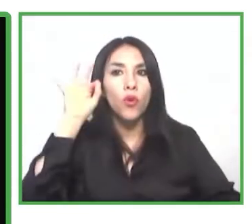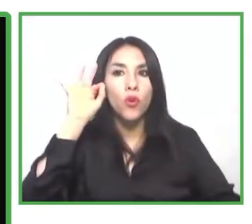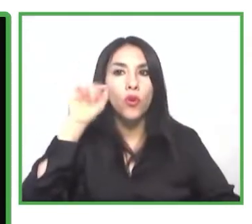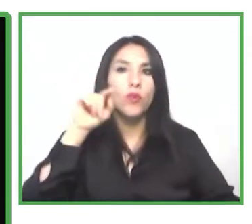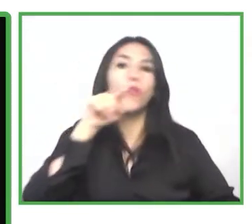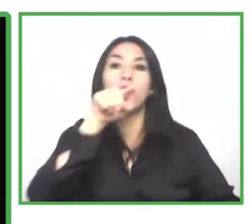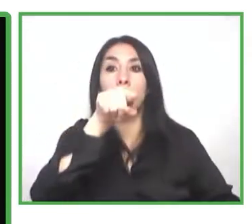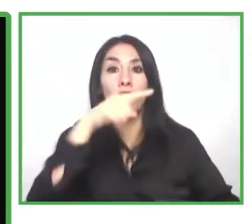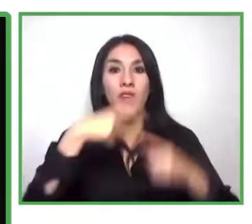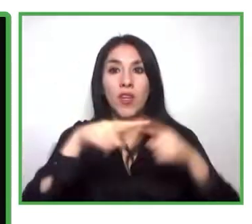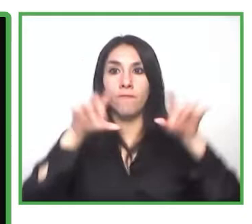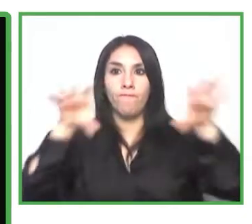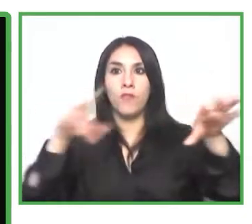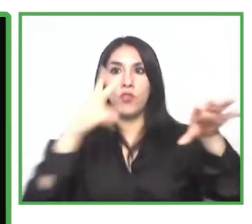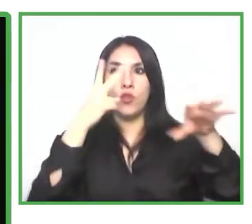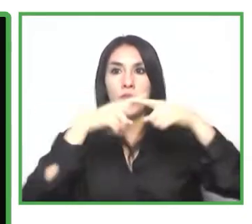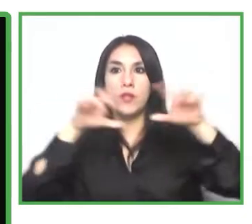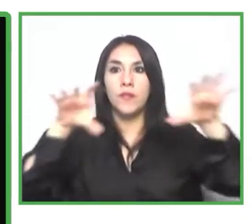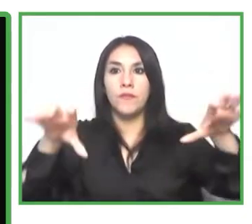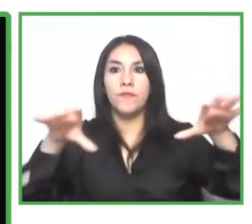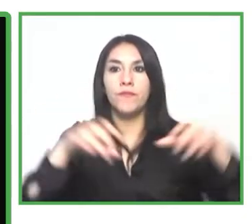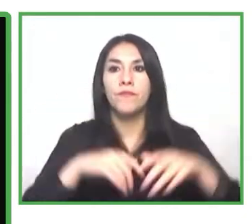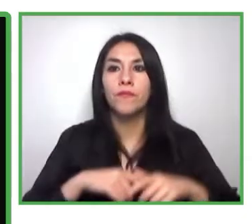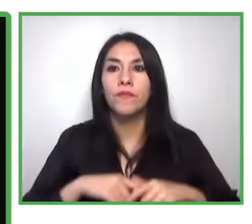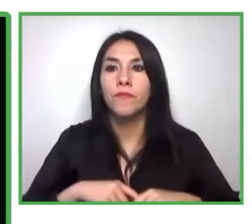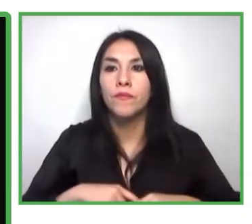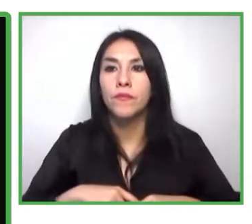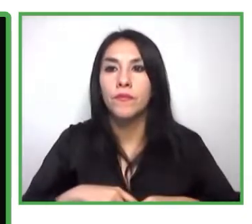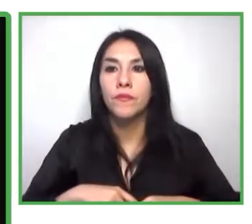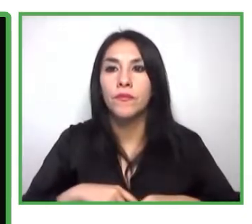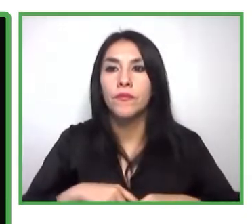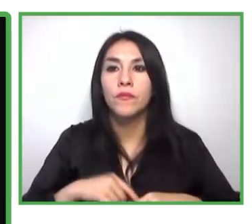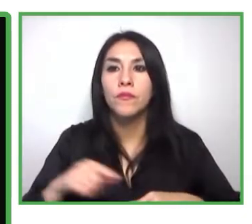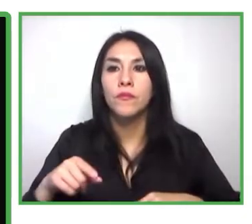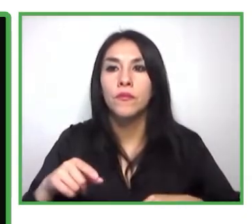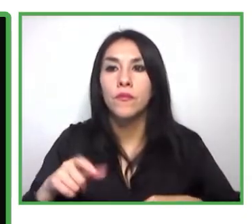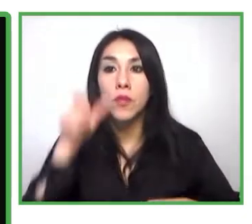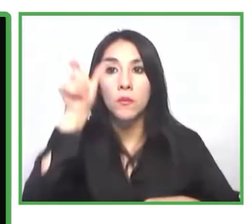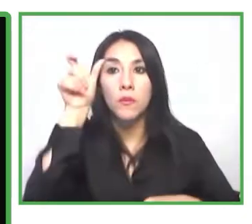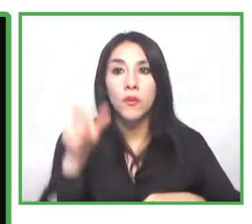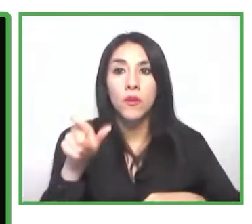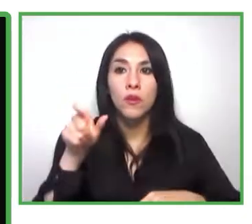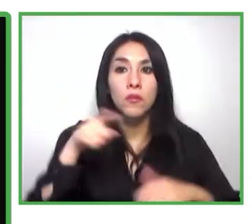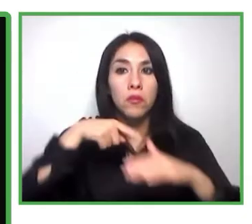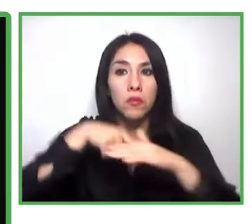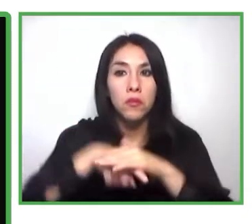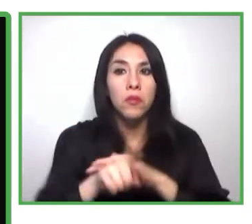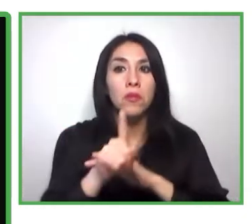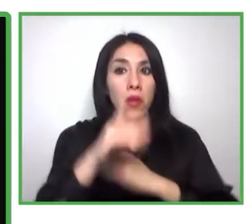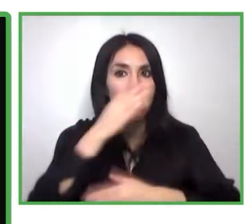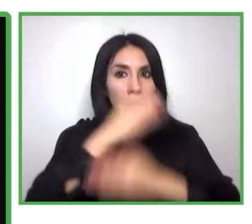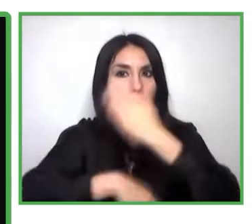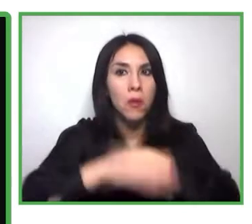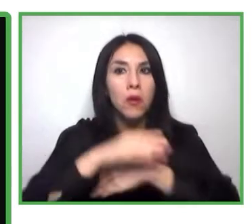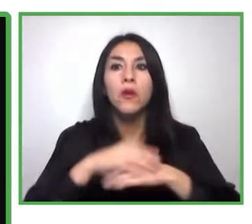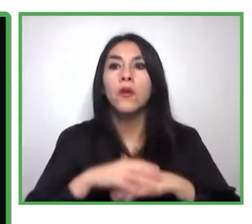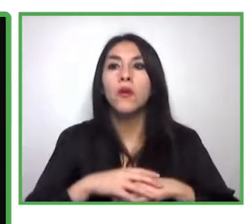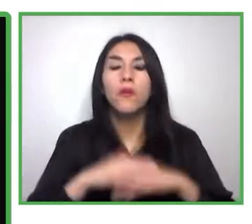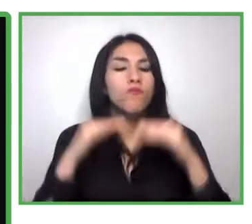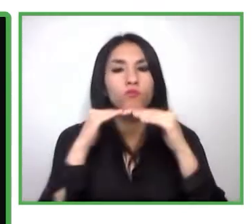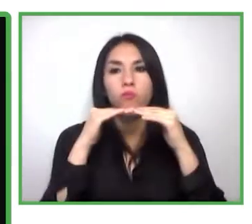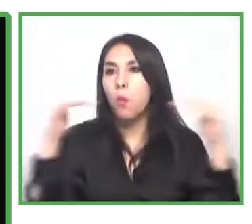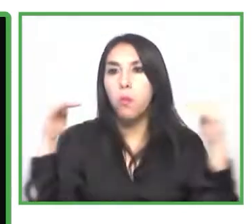discapacidad. Y que sea lo mismo implica que hay equipos de reclutamiento que saben cómo entrevistar a personas con discapacidad, y que